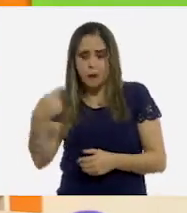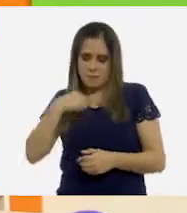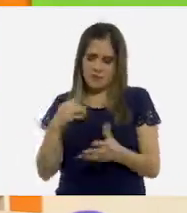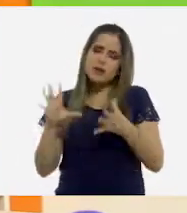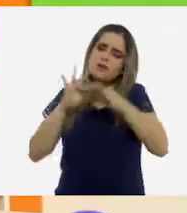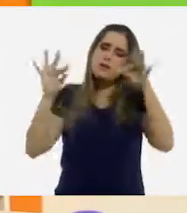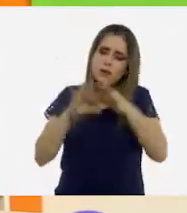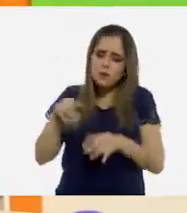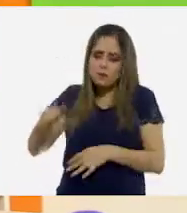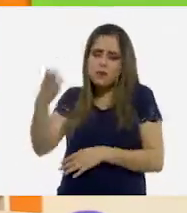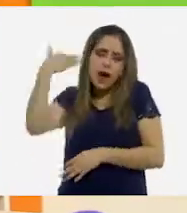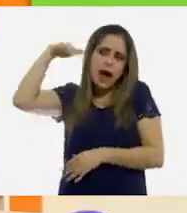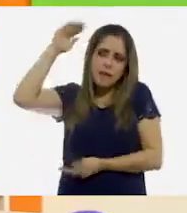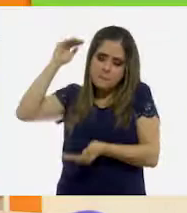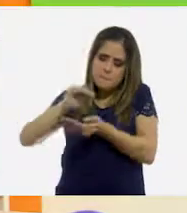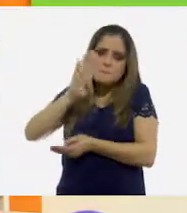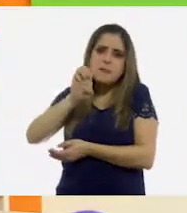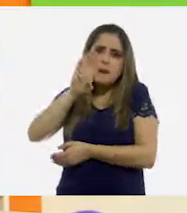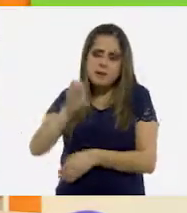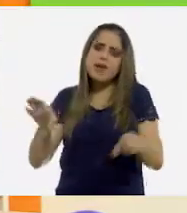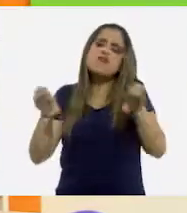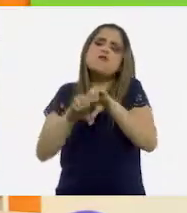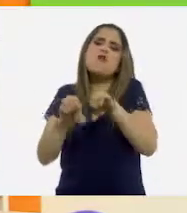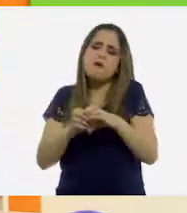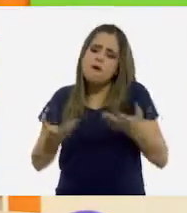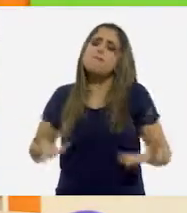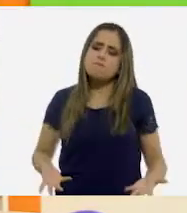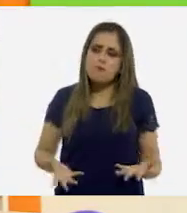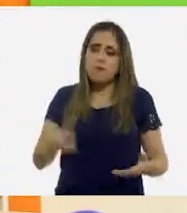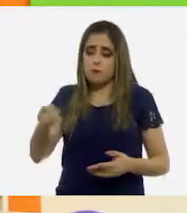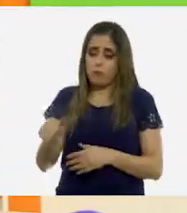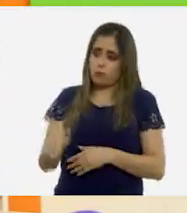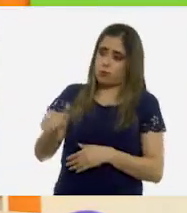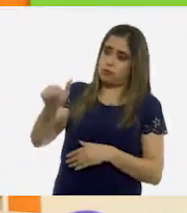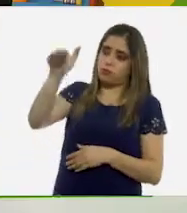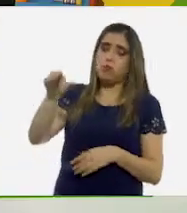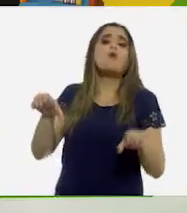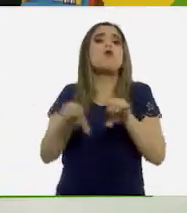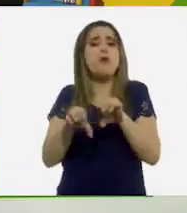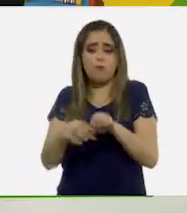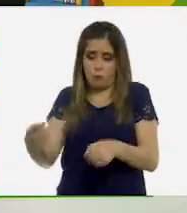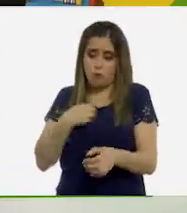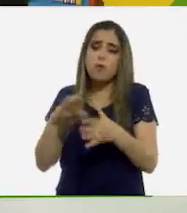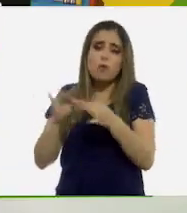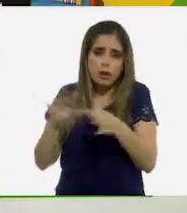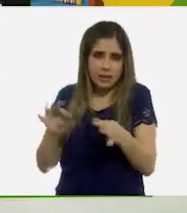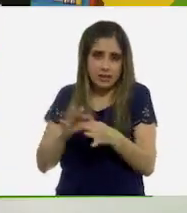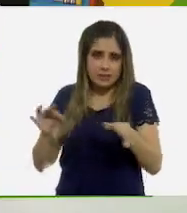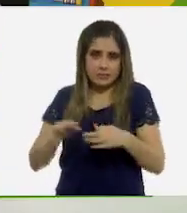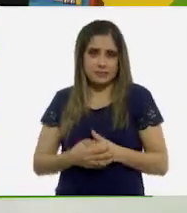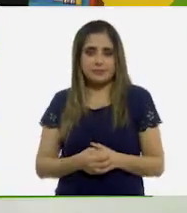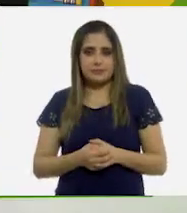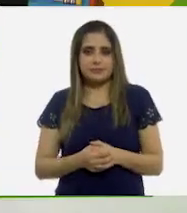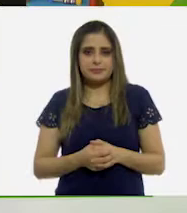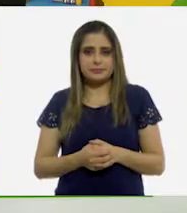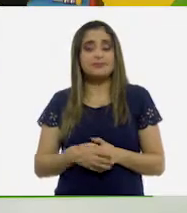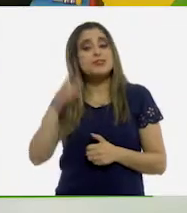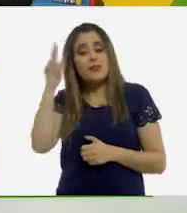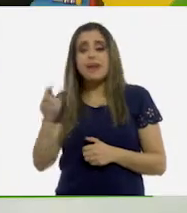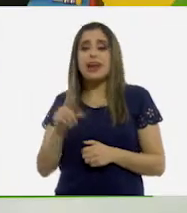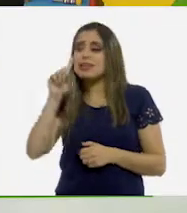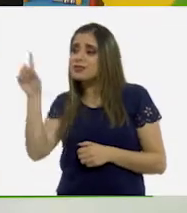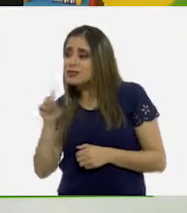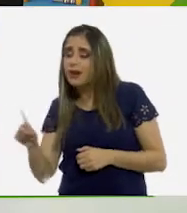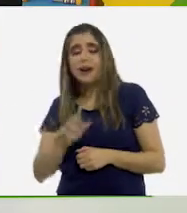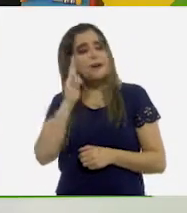cómo eras cuando eras bebé y qué fue pasando con el paso de los años. ¡Sí! ¡Hola, Ana! ¡Hola, Sohar!